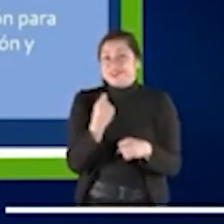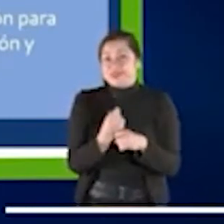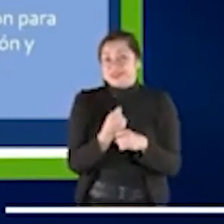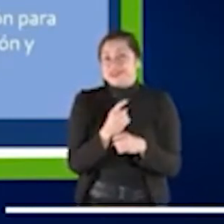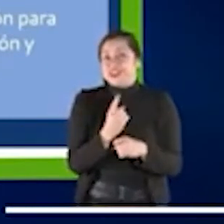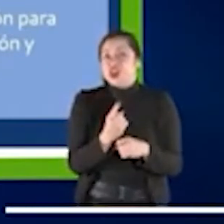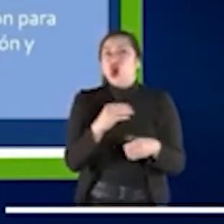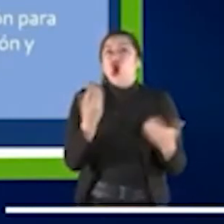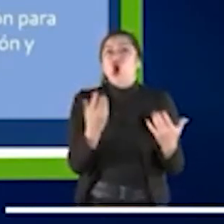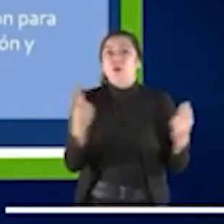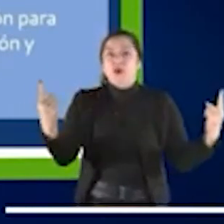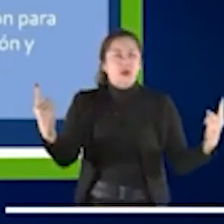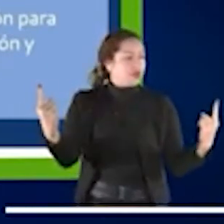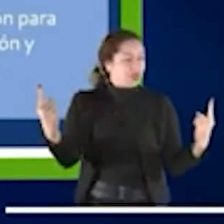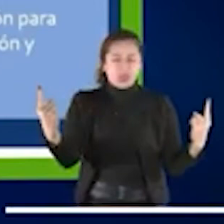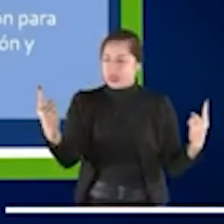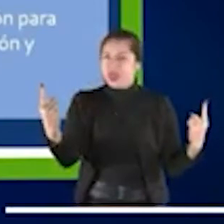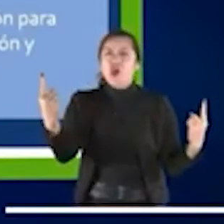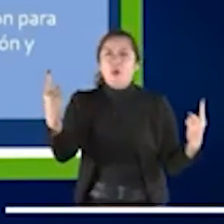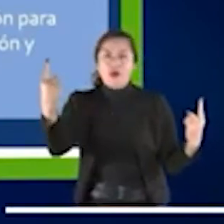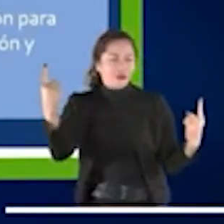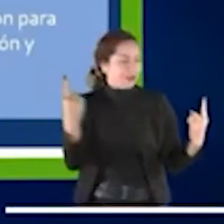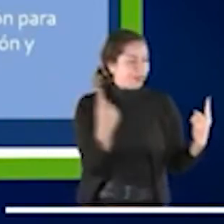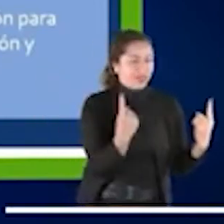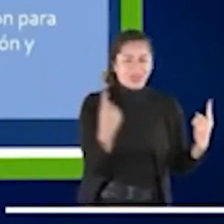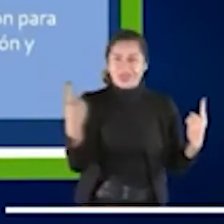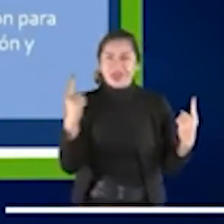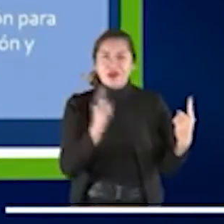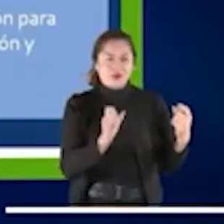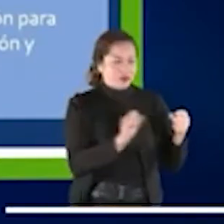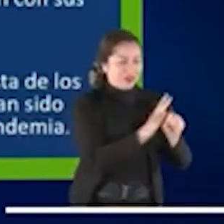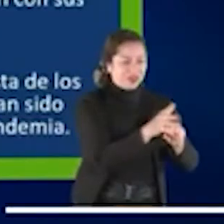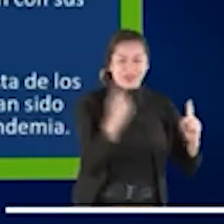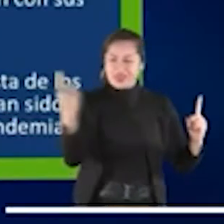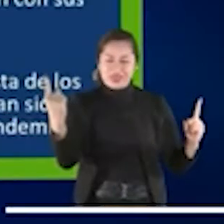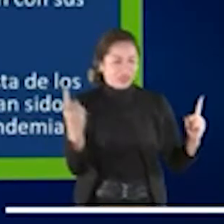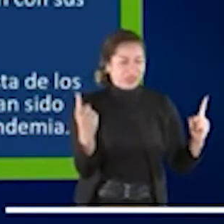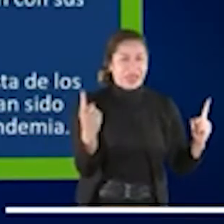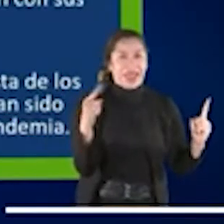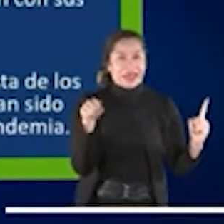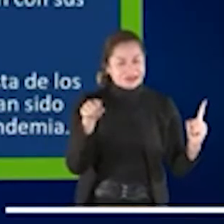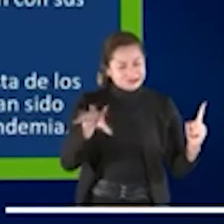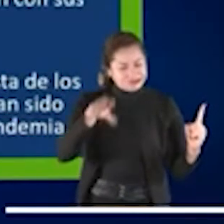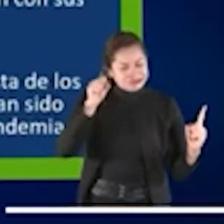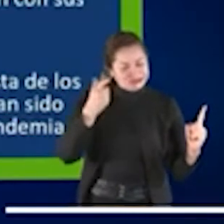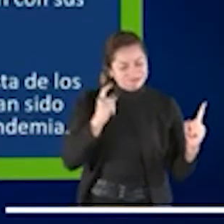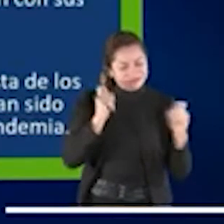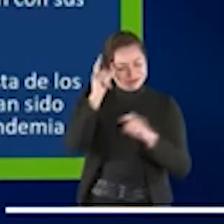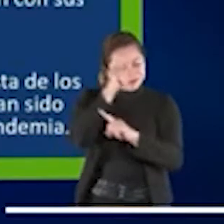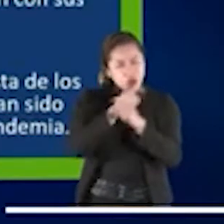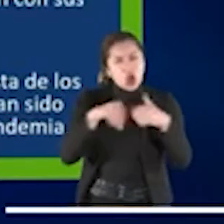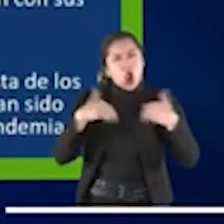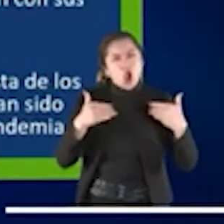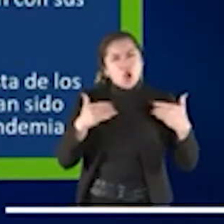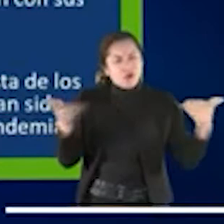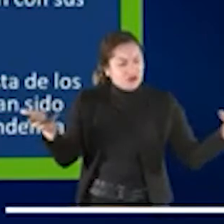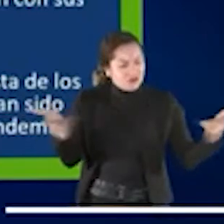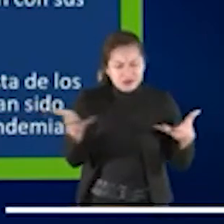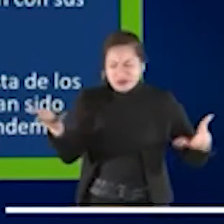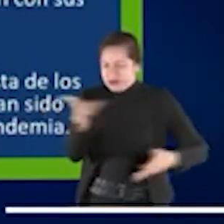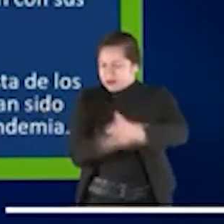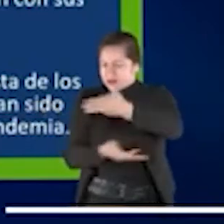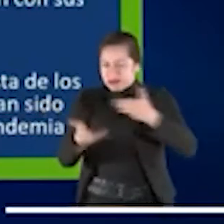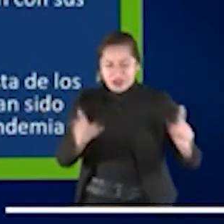o la pandemia en general. Y es donde entonces tenemos que reflexionar un poco cómo se puede abordar